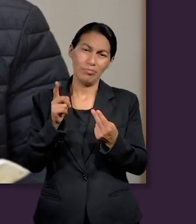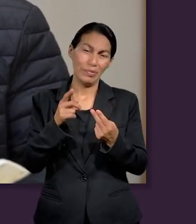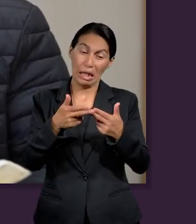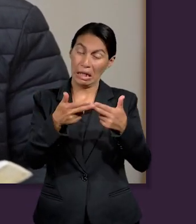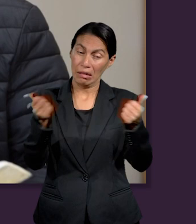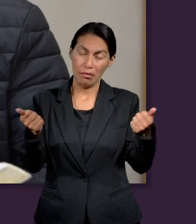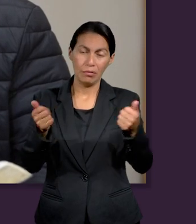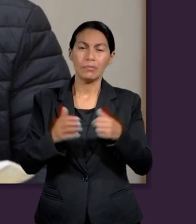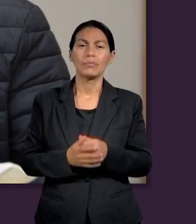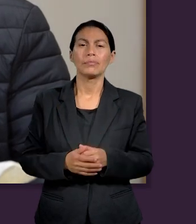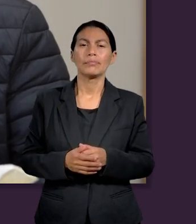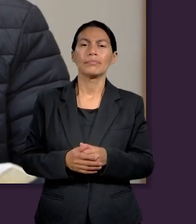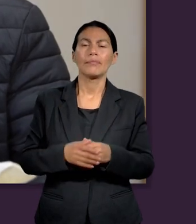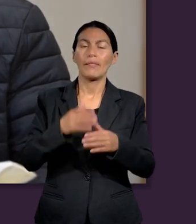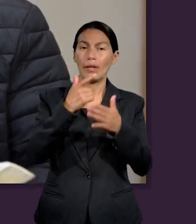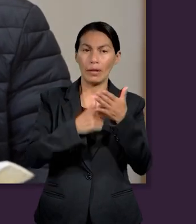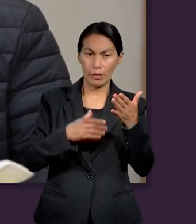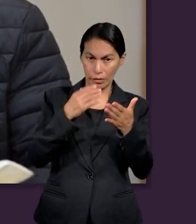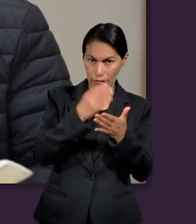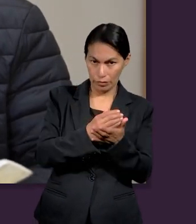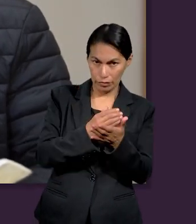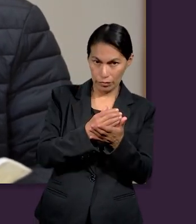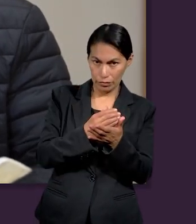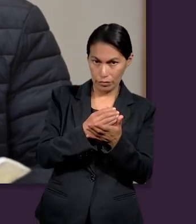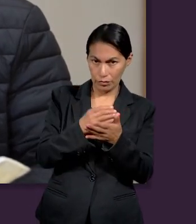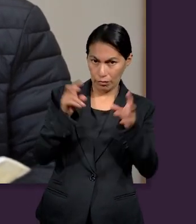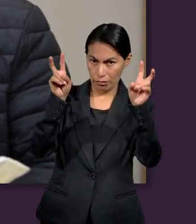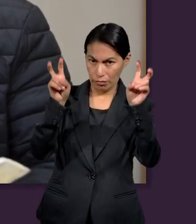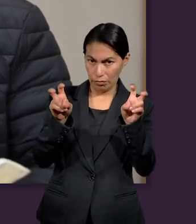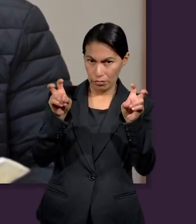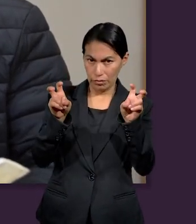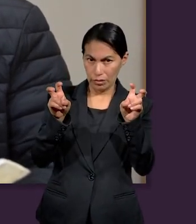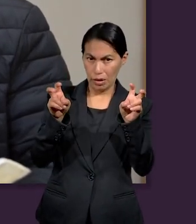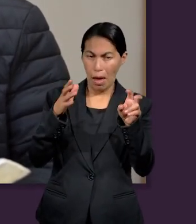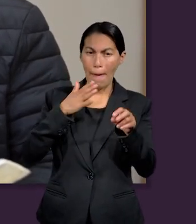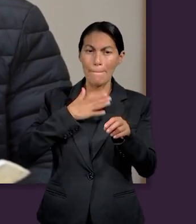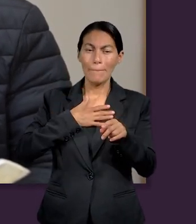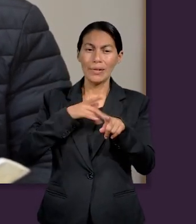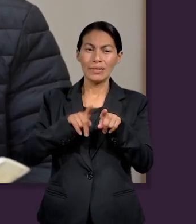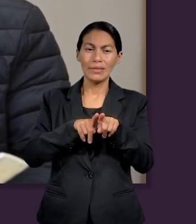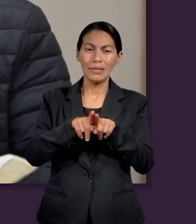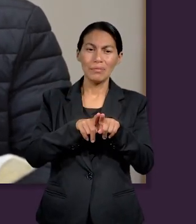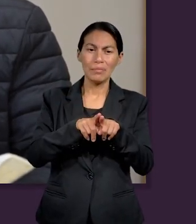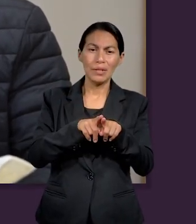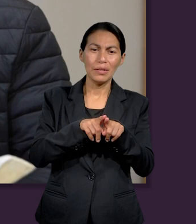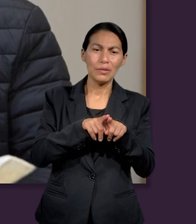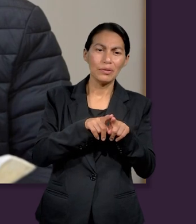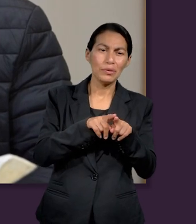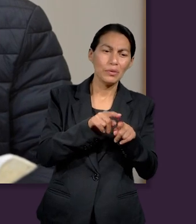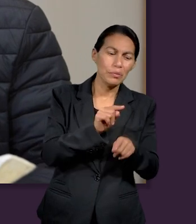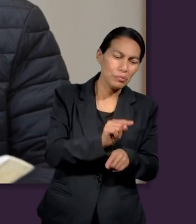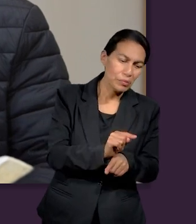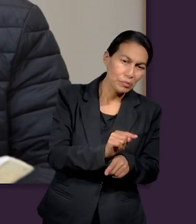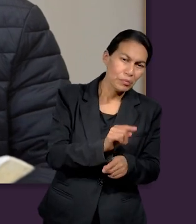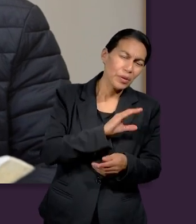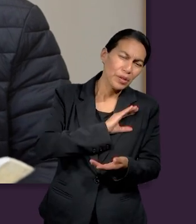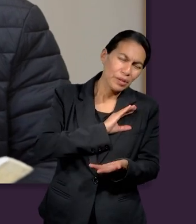necesidades. La lección se titula A mis hermanos pequeñitos, y